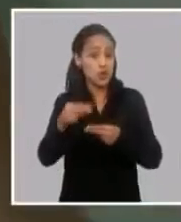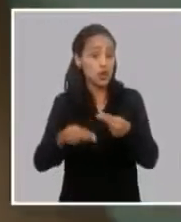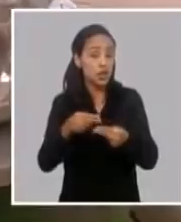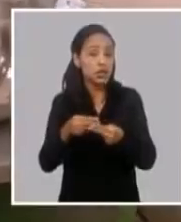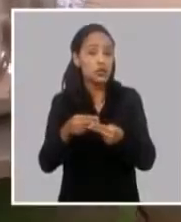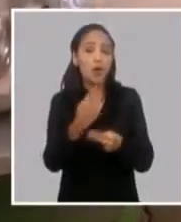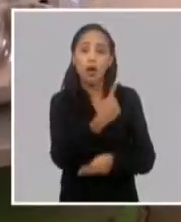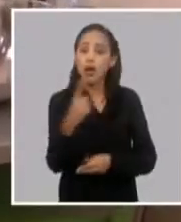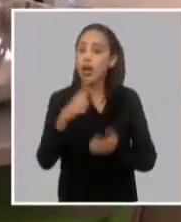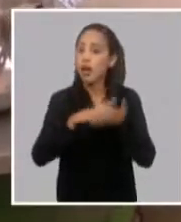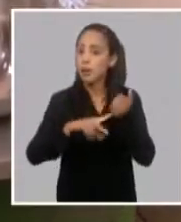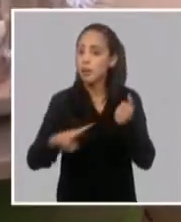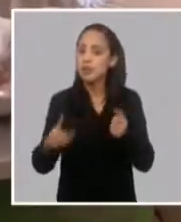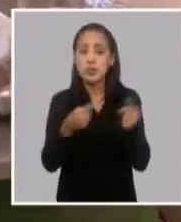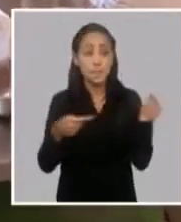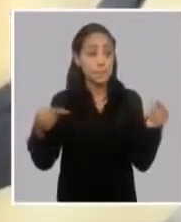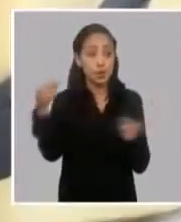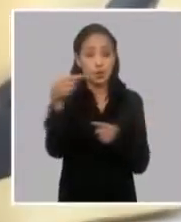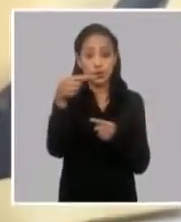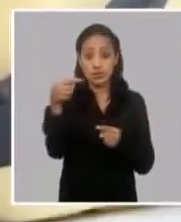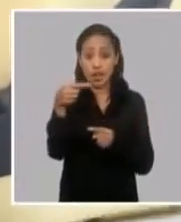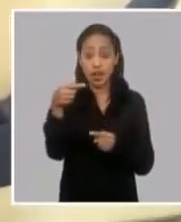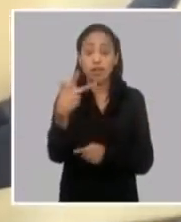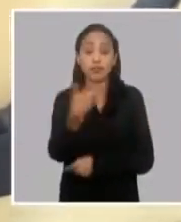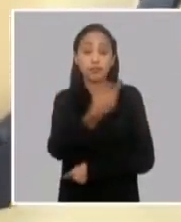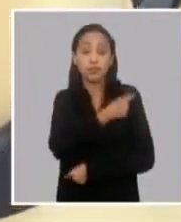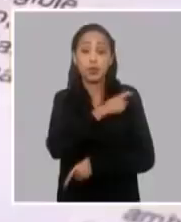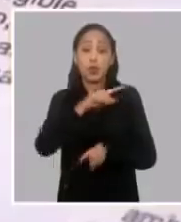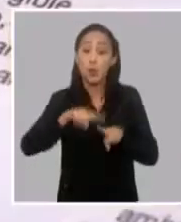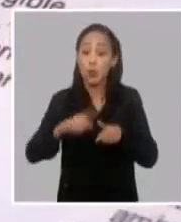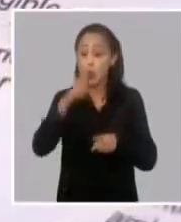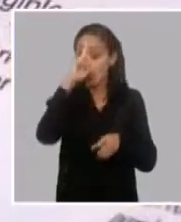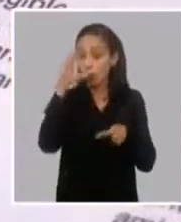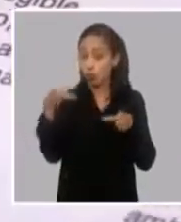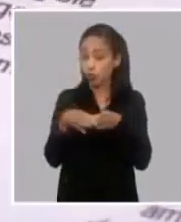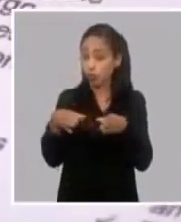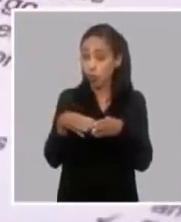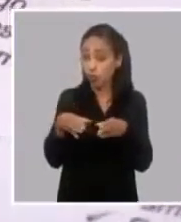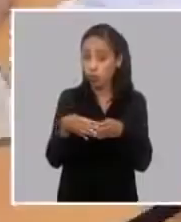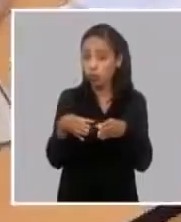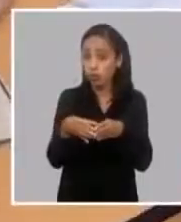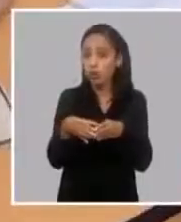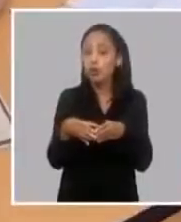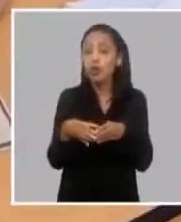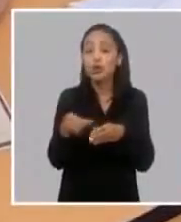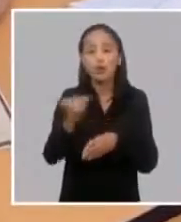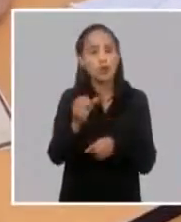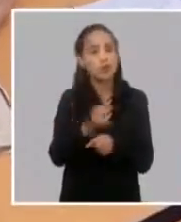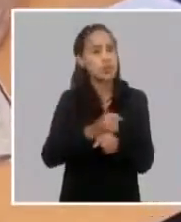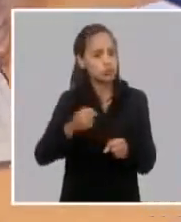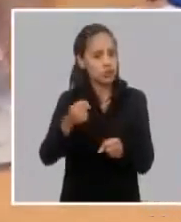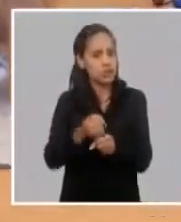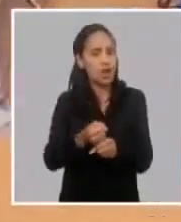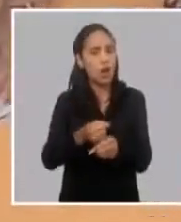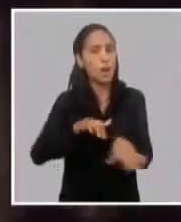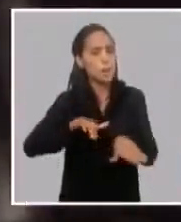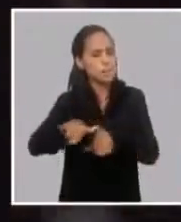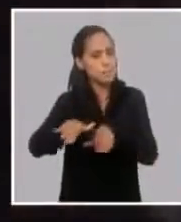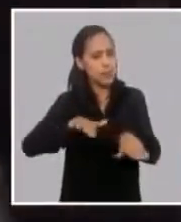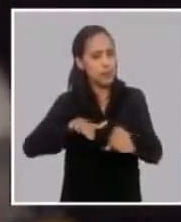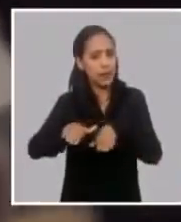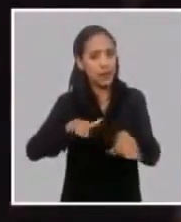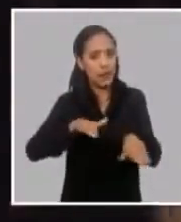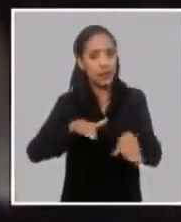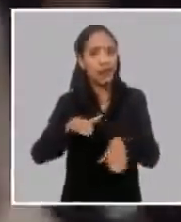las provincias priorizadas, porque los consultorios de las familias, los lugares, se han acotejado, se han